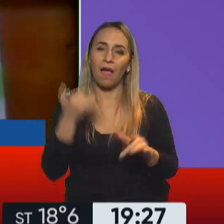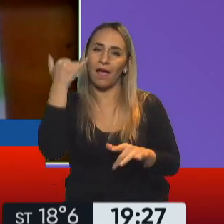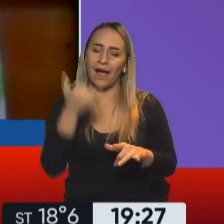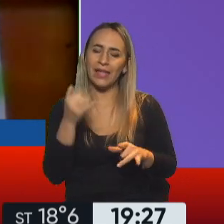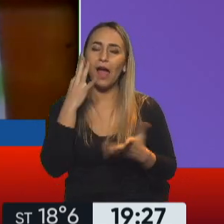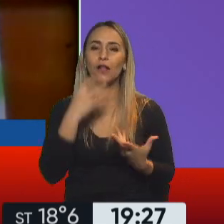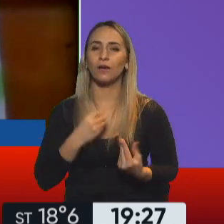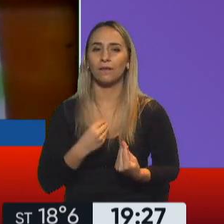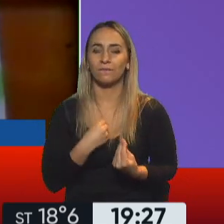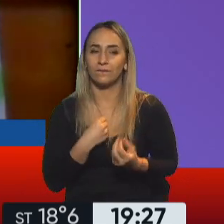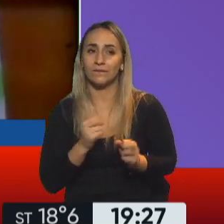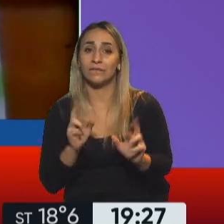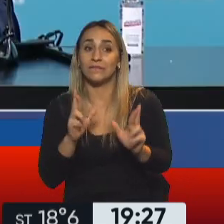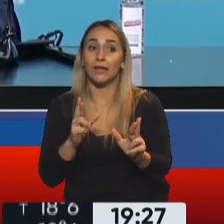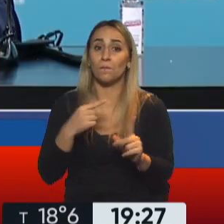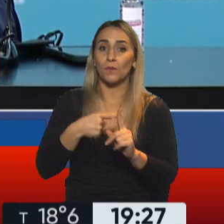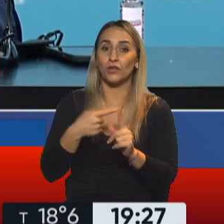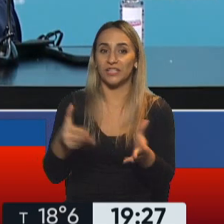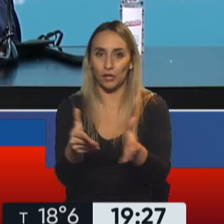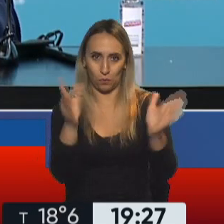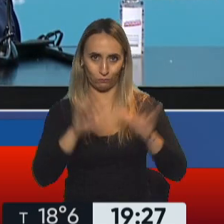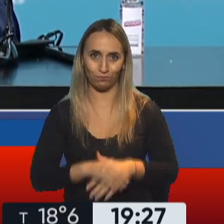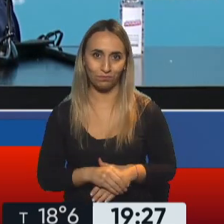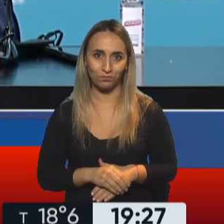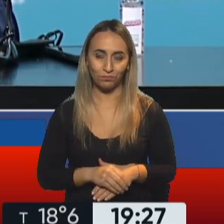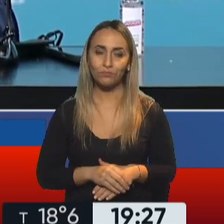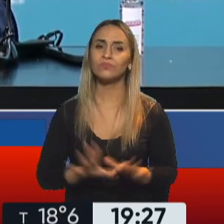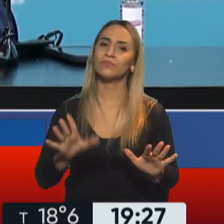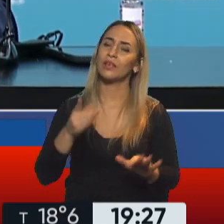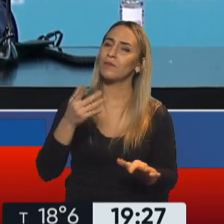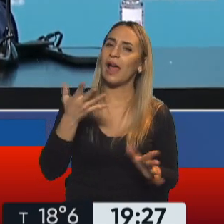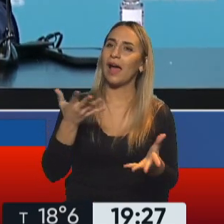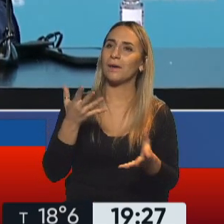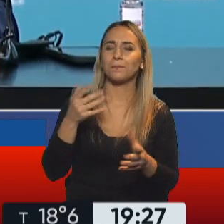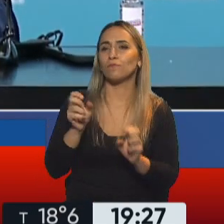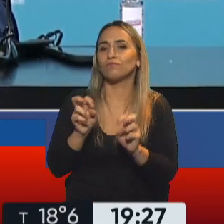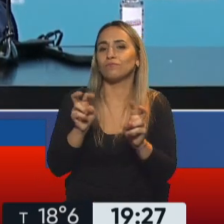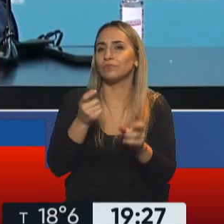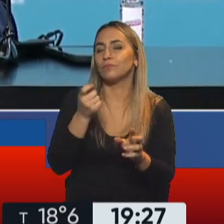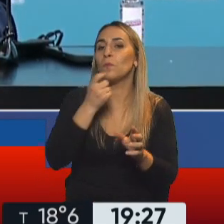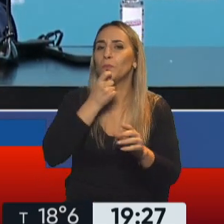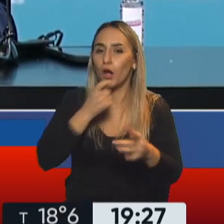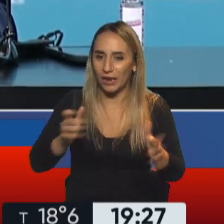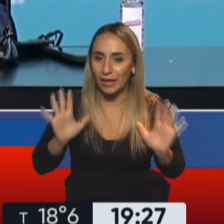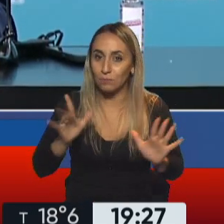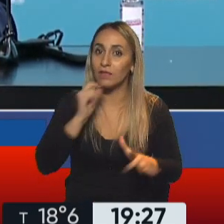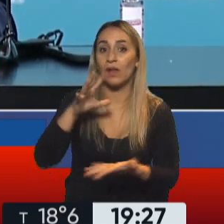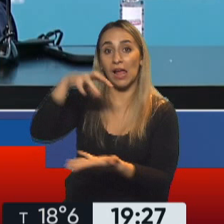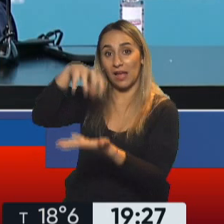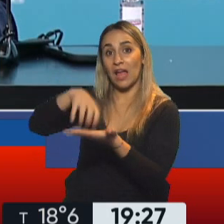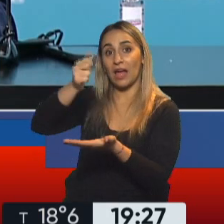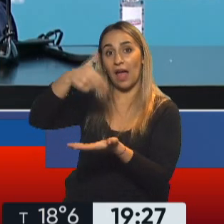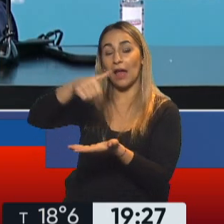en el corto plazo. Bianco, para que se entienda bien el criterio, vamos a un terreno hipotético, lo aprueba la ANMAT. La India